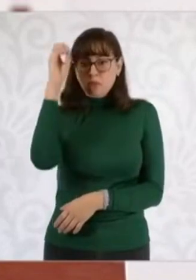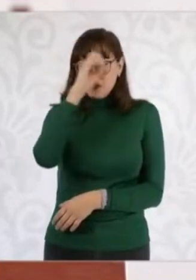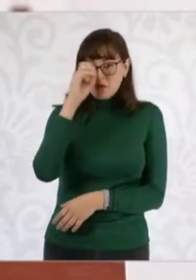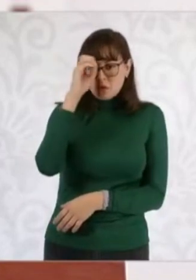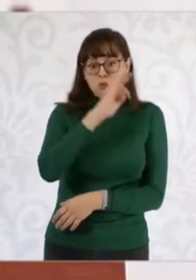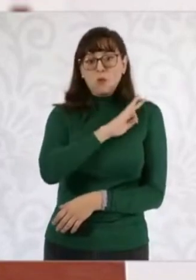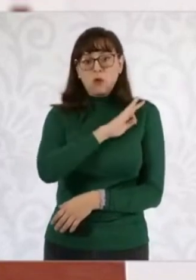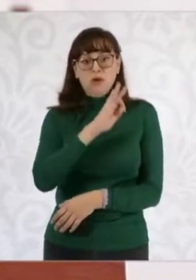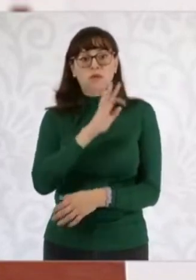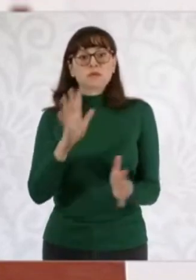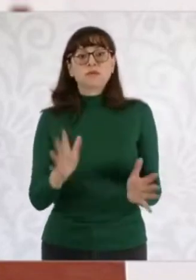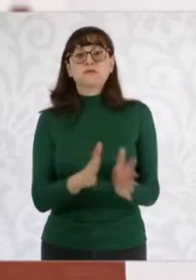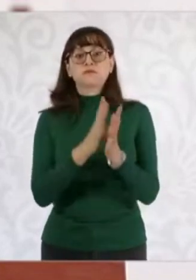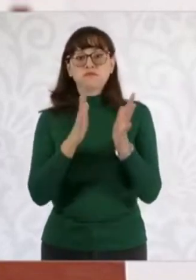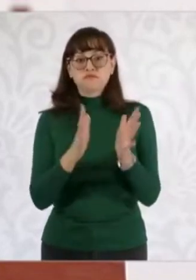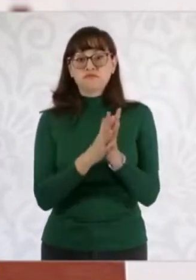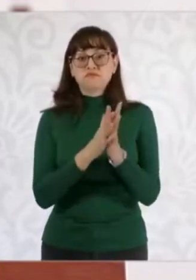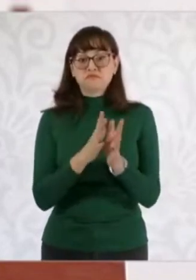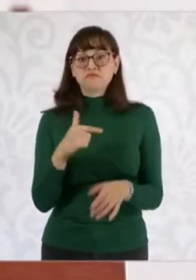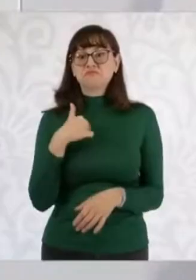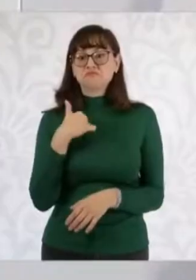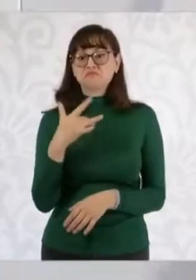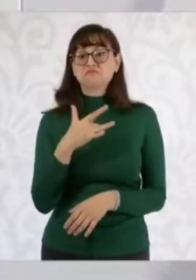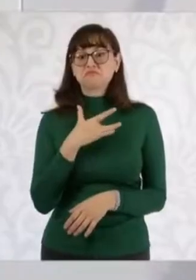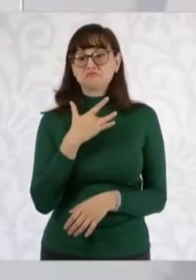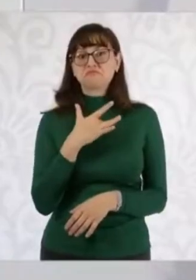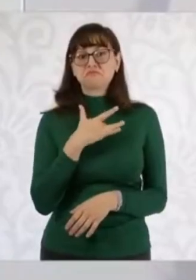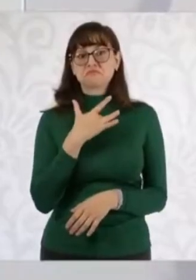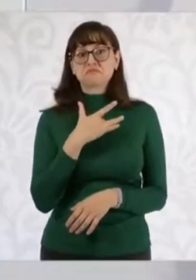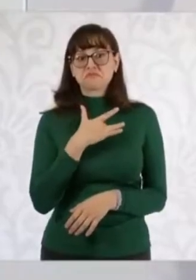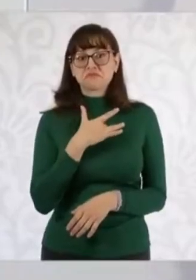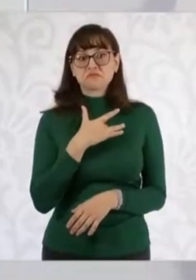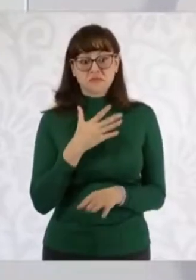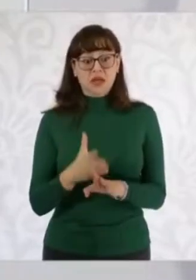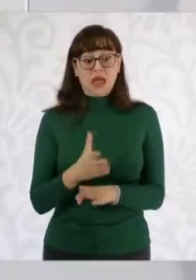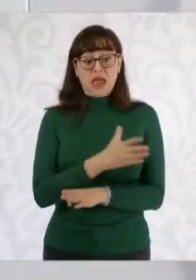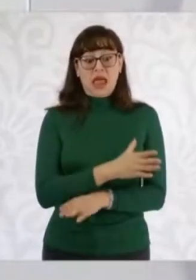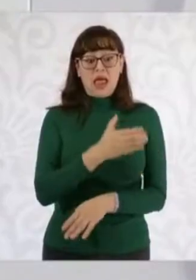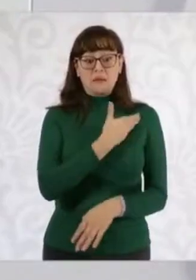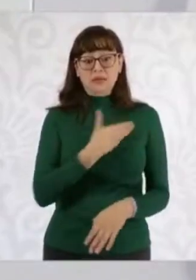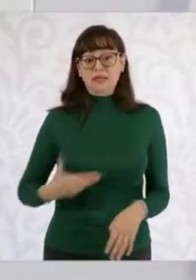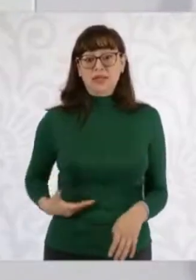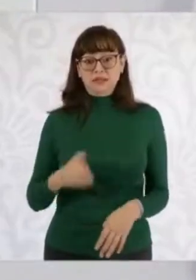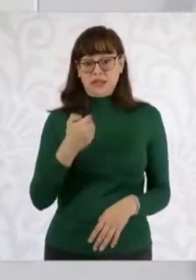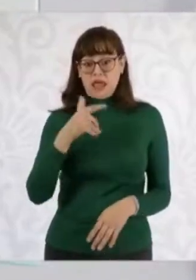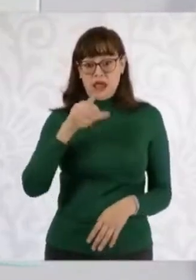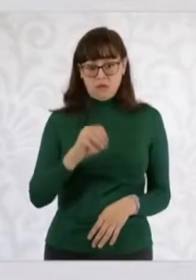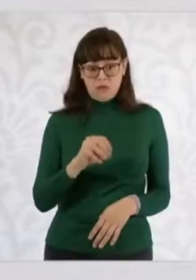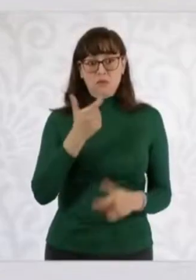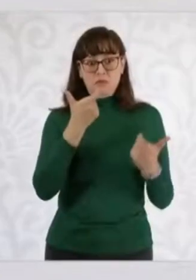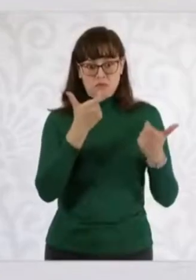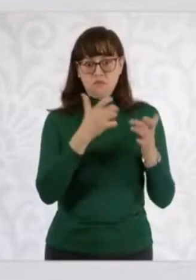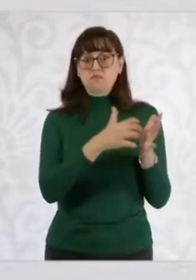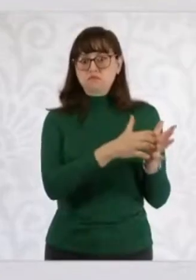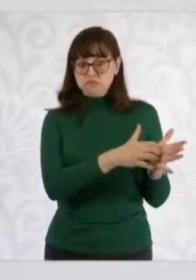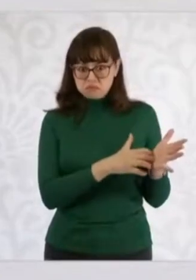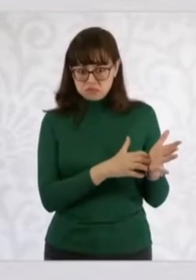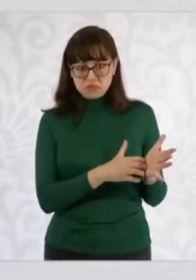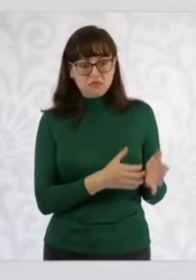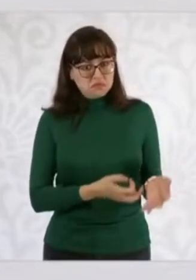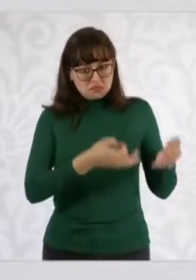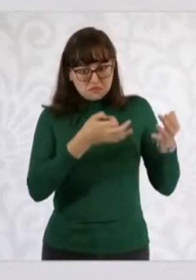conseguir todavía mejores precios que incluso en el gobierno del presidente Andrés Manuel López Obrador, que ya habían